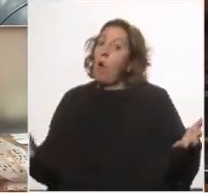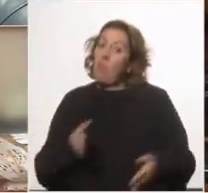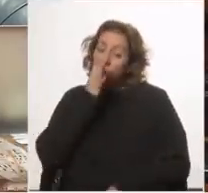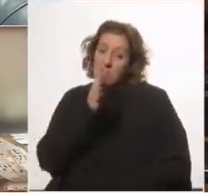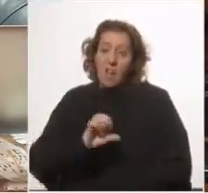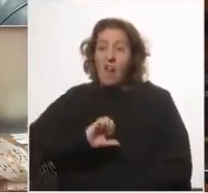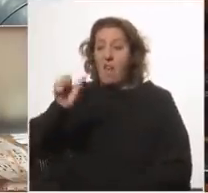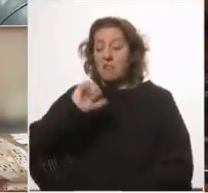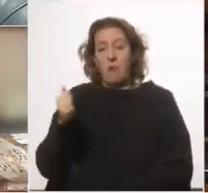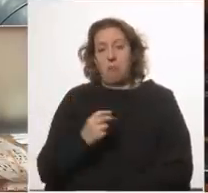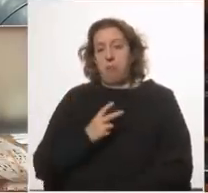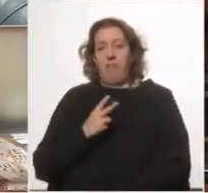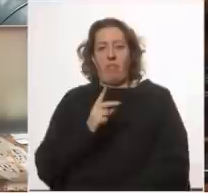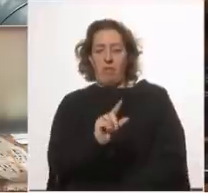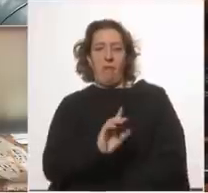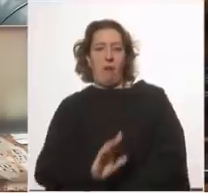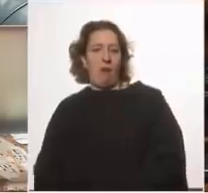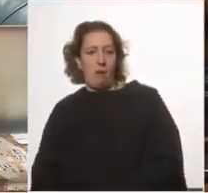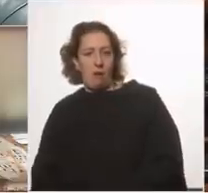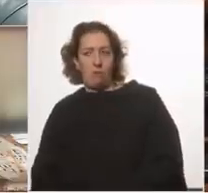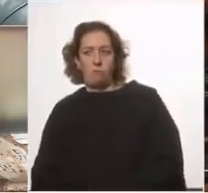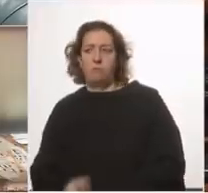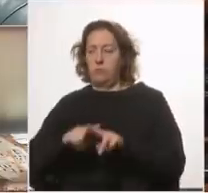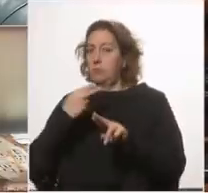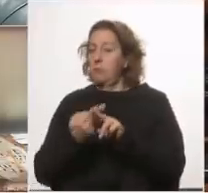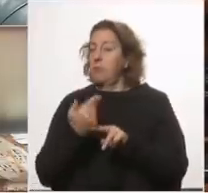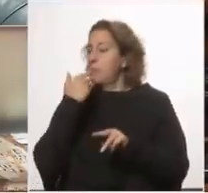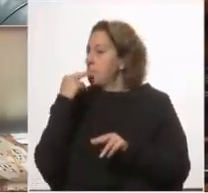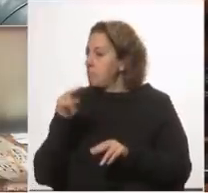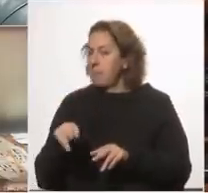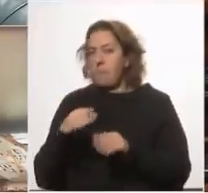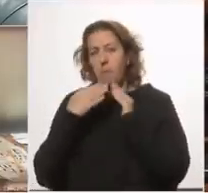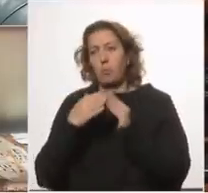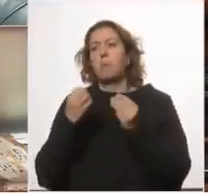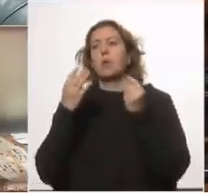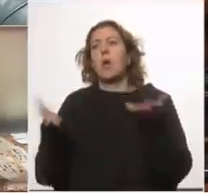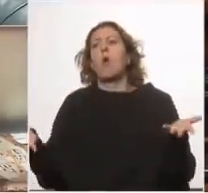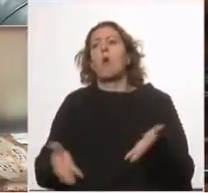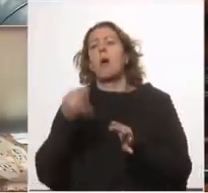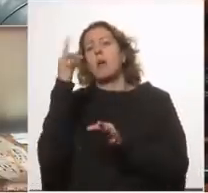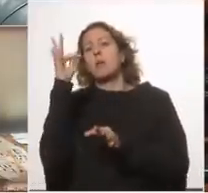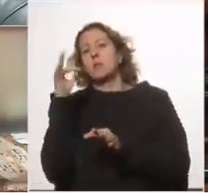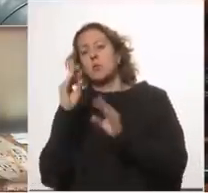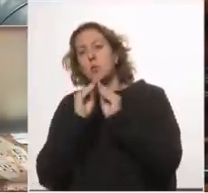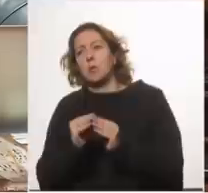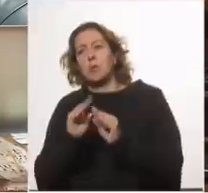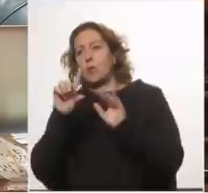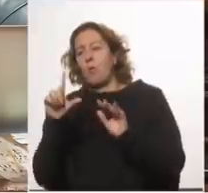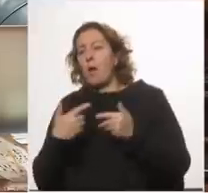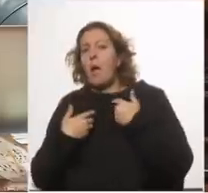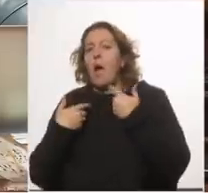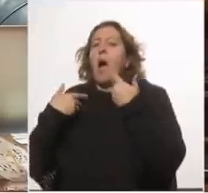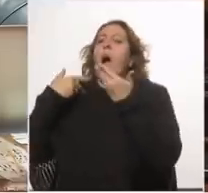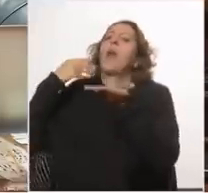ganancias y vuelvo a repetir la pregunta ¿por qué la actual rendición de cuenta no tiene recursos adicionales para eso?